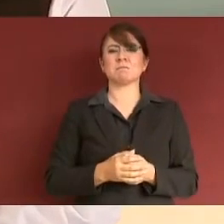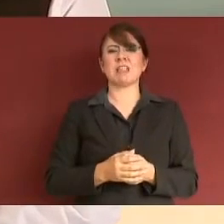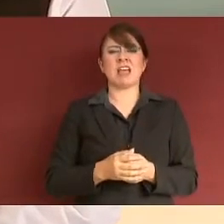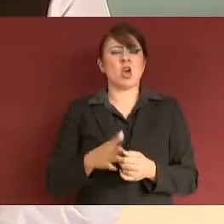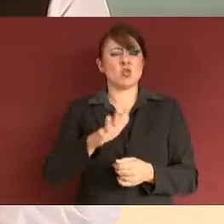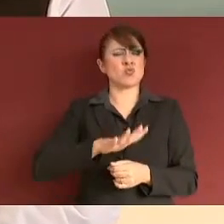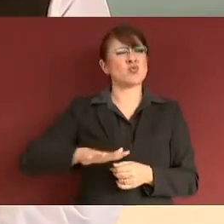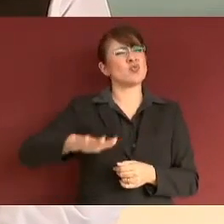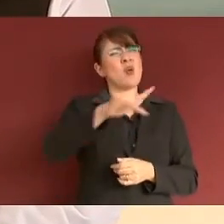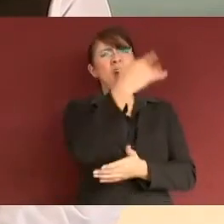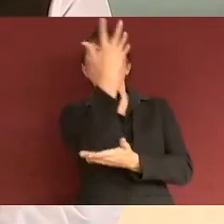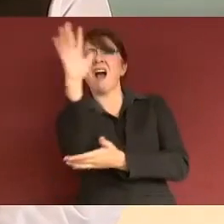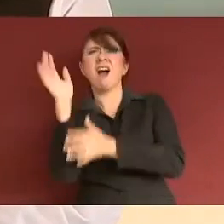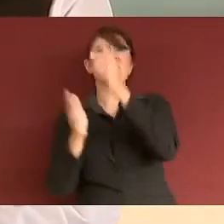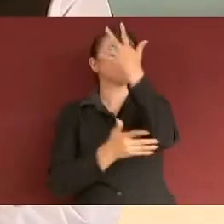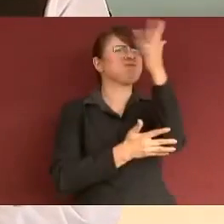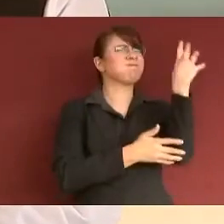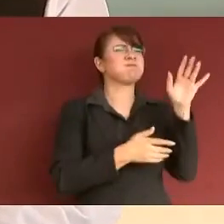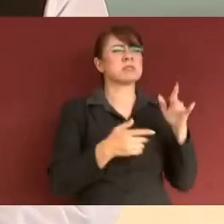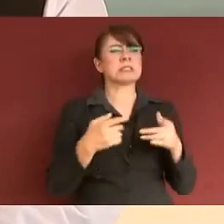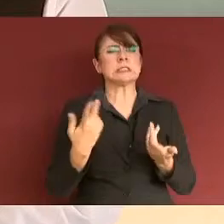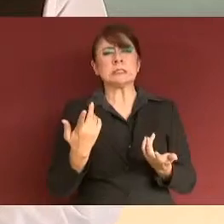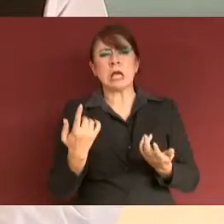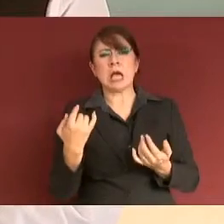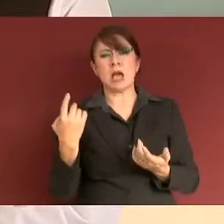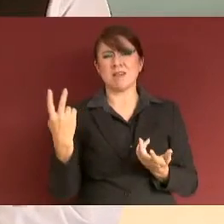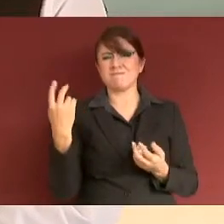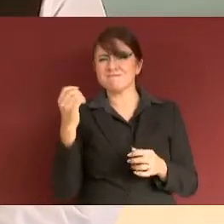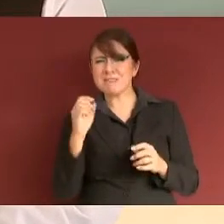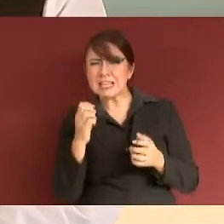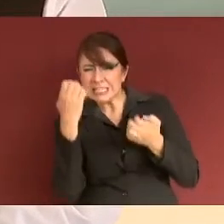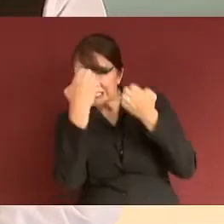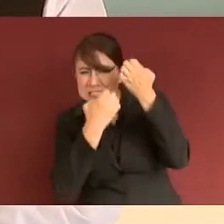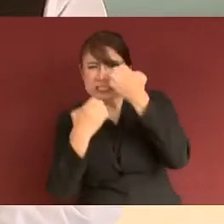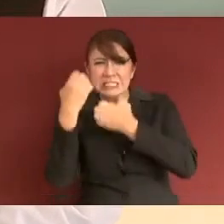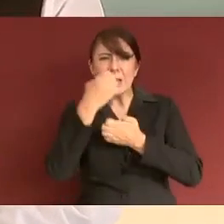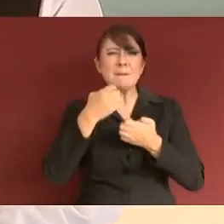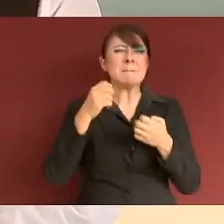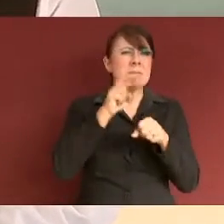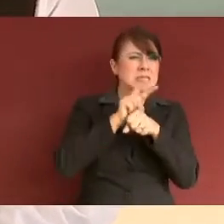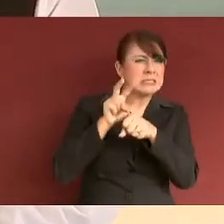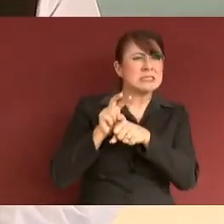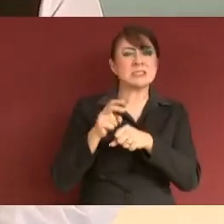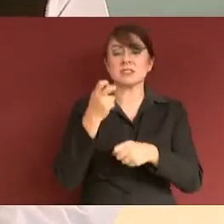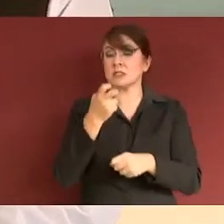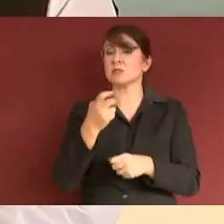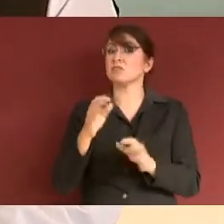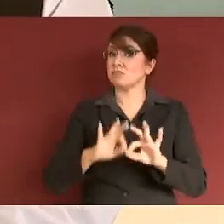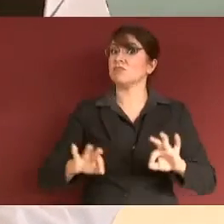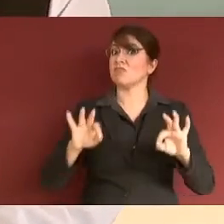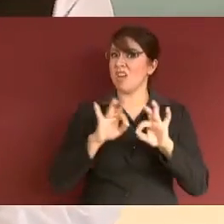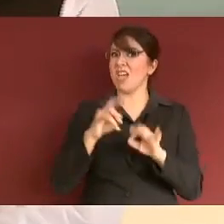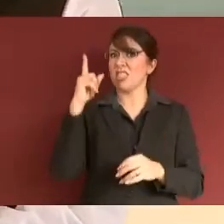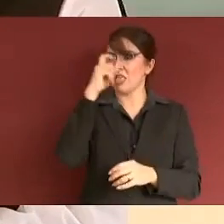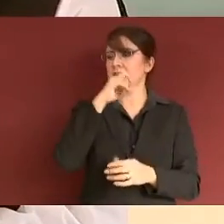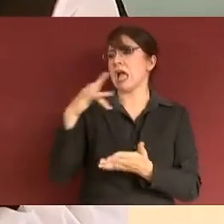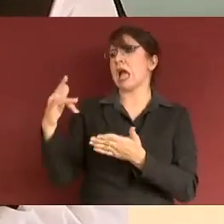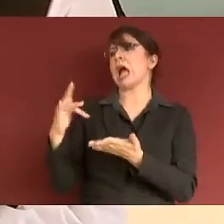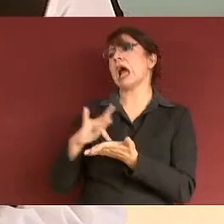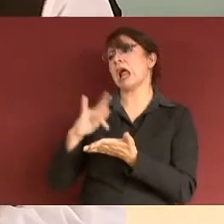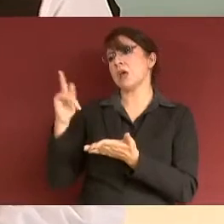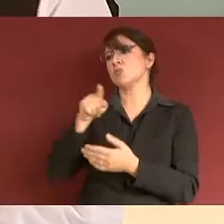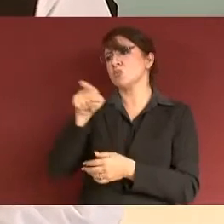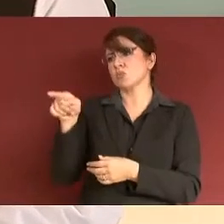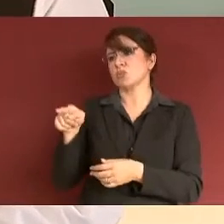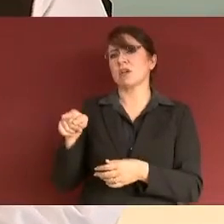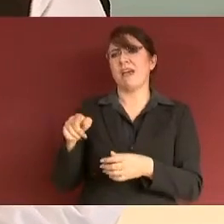toda una serie de cosas que van a lo largo de estas obras que son sumamente complejas. Muchas gracias a usted y a todo su